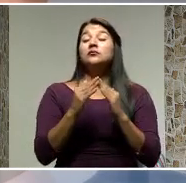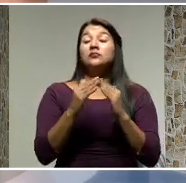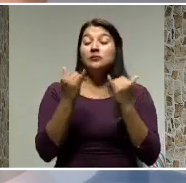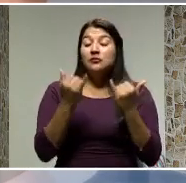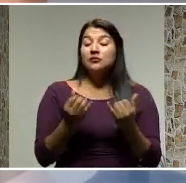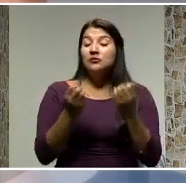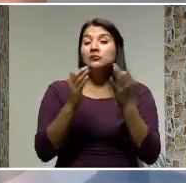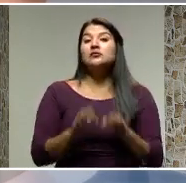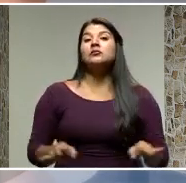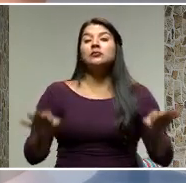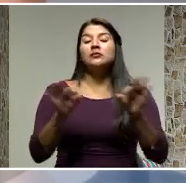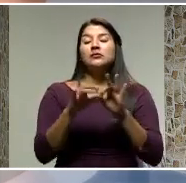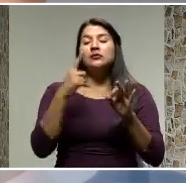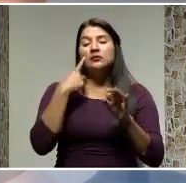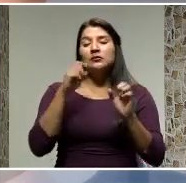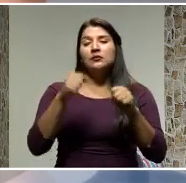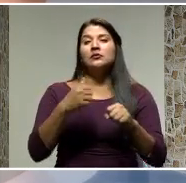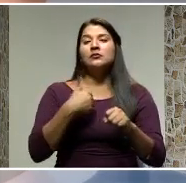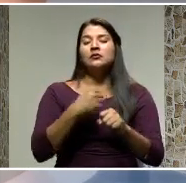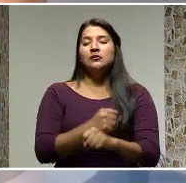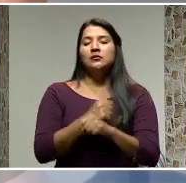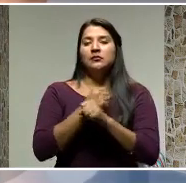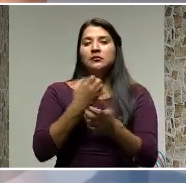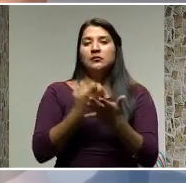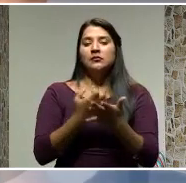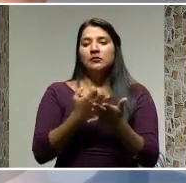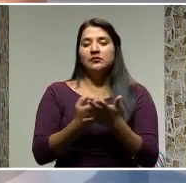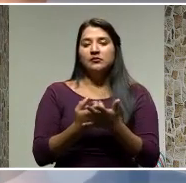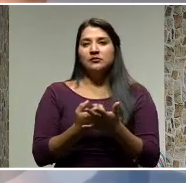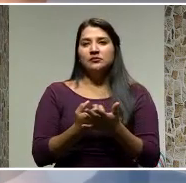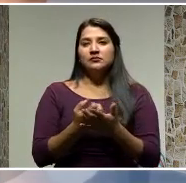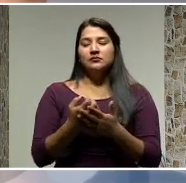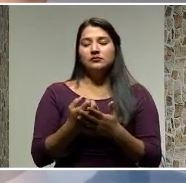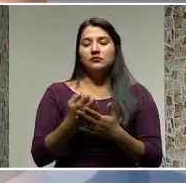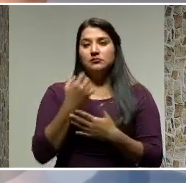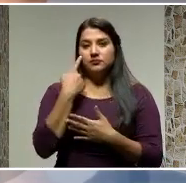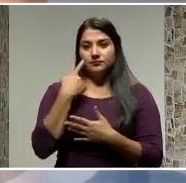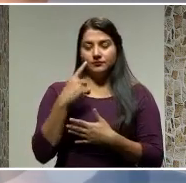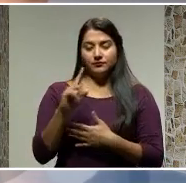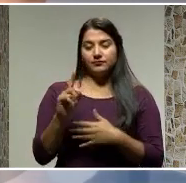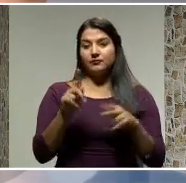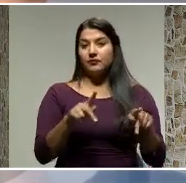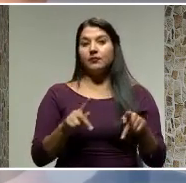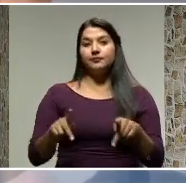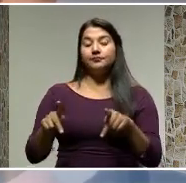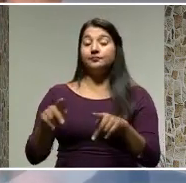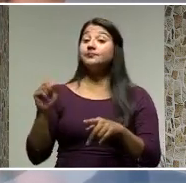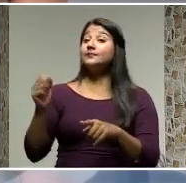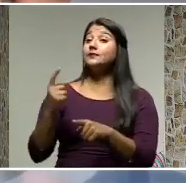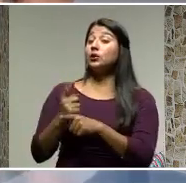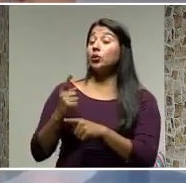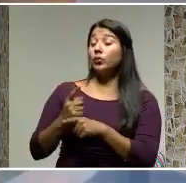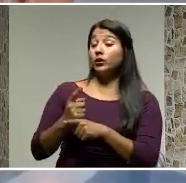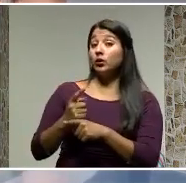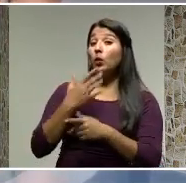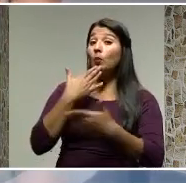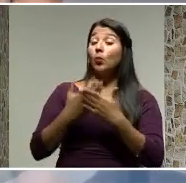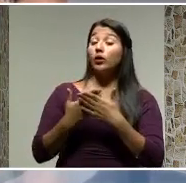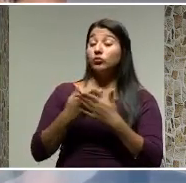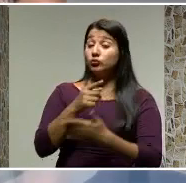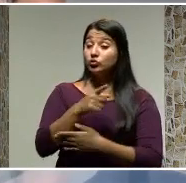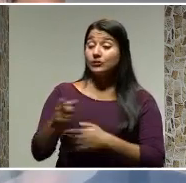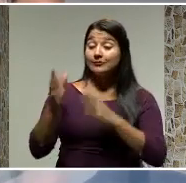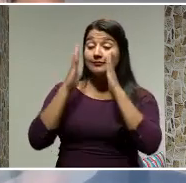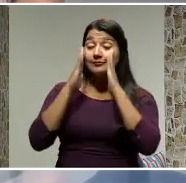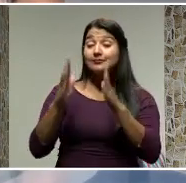fundamental para la estabilidad económica de las personas. Así es, don Ernesto, bueno, entonces a tomar